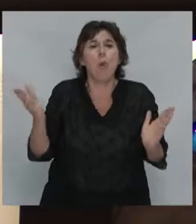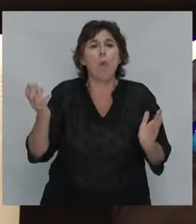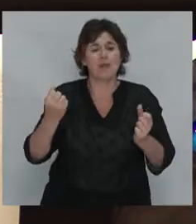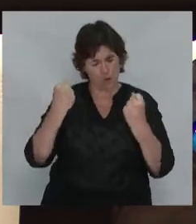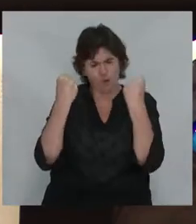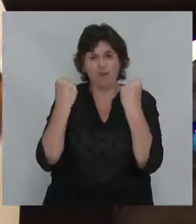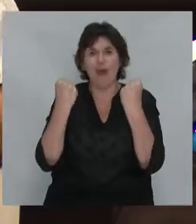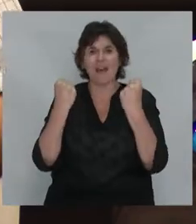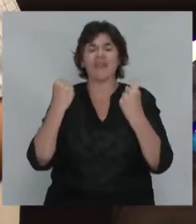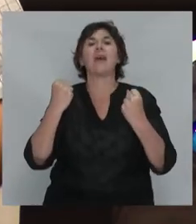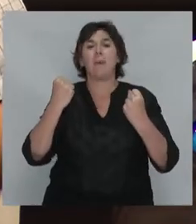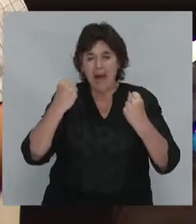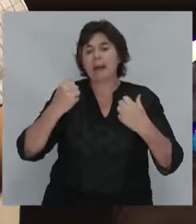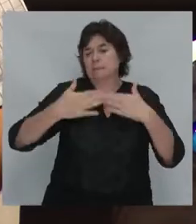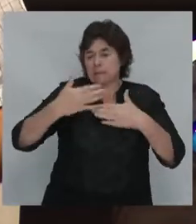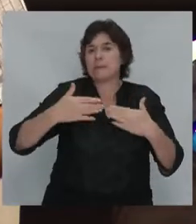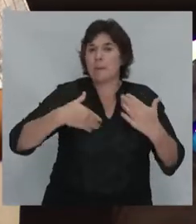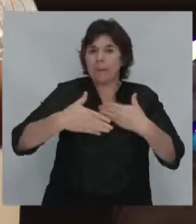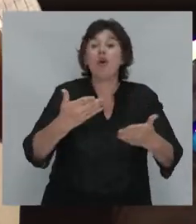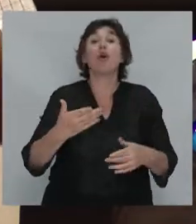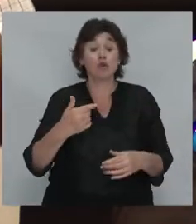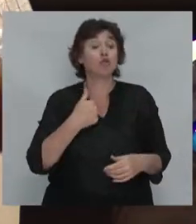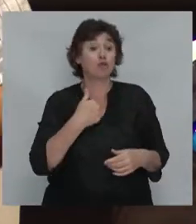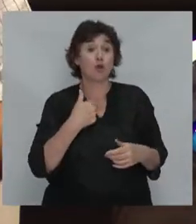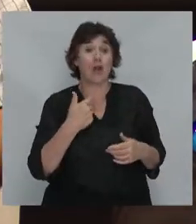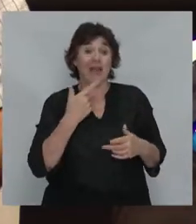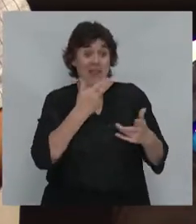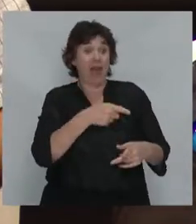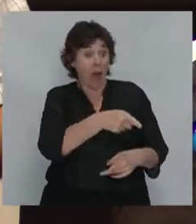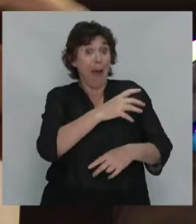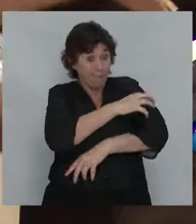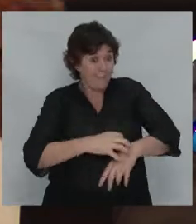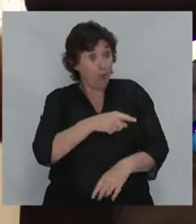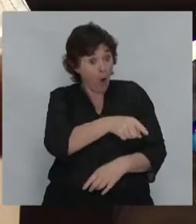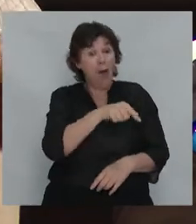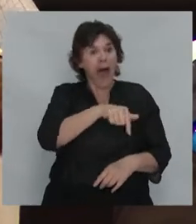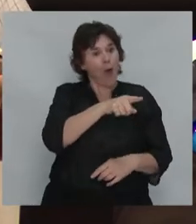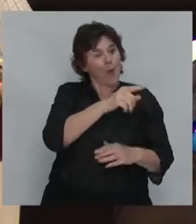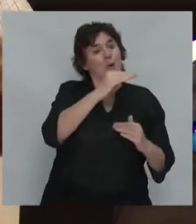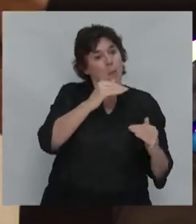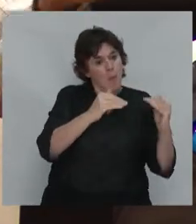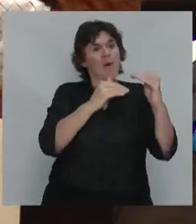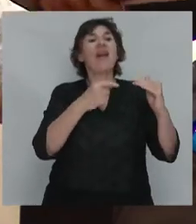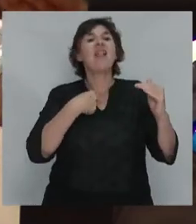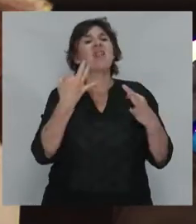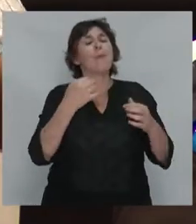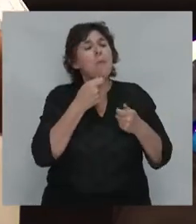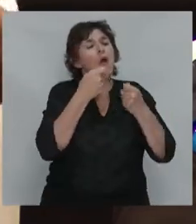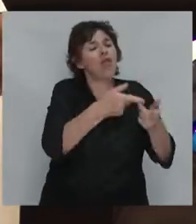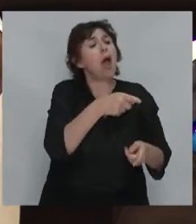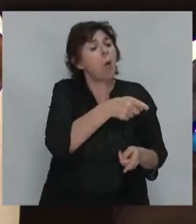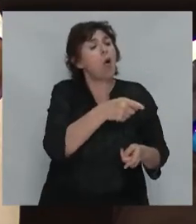manera, le vamos a decir al pobre que ha sido ascendido de la clase media, que la sociedad lo contuvo, porque tiene mejores